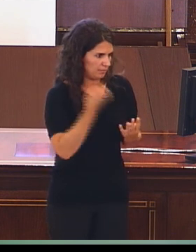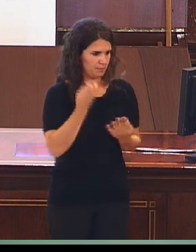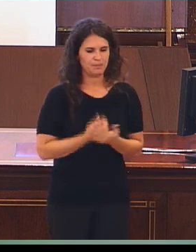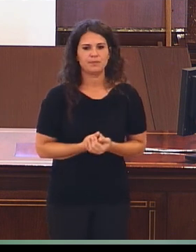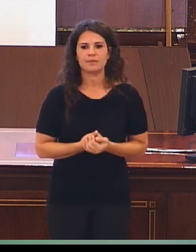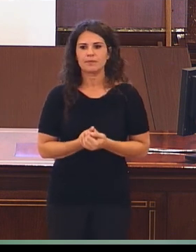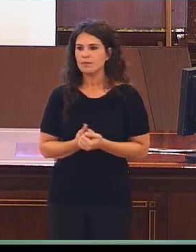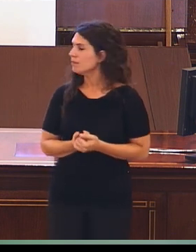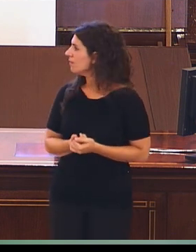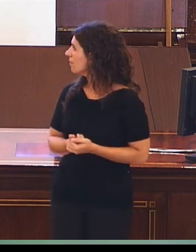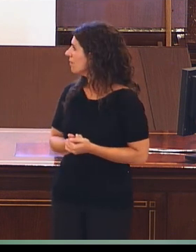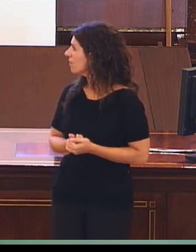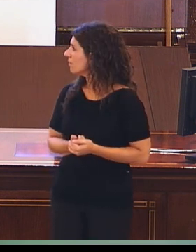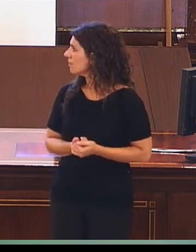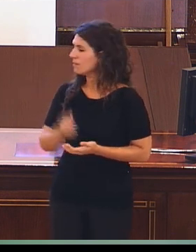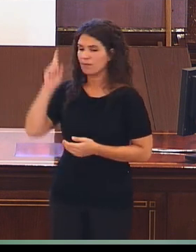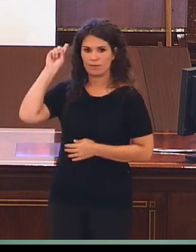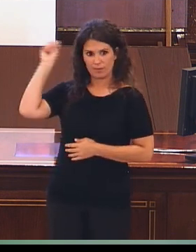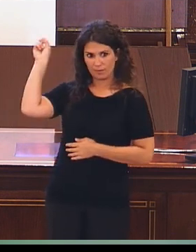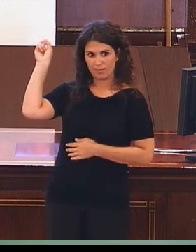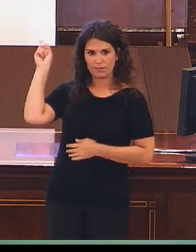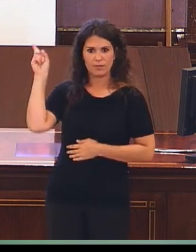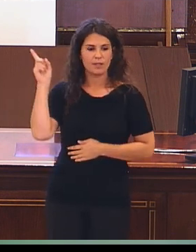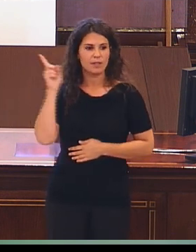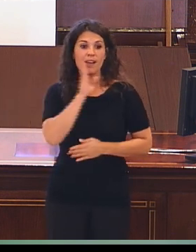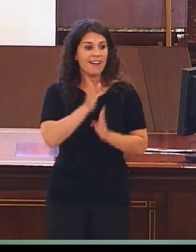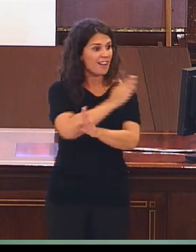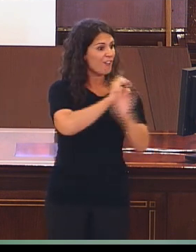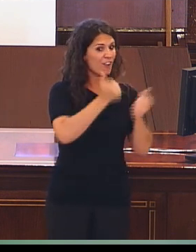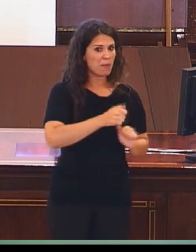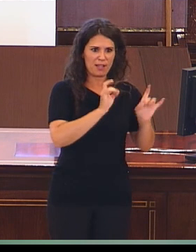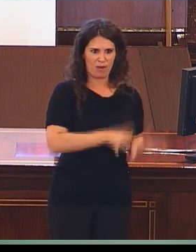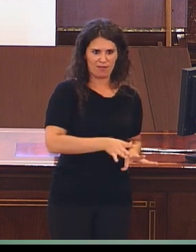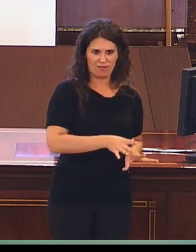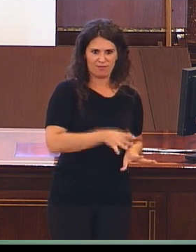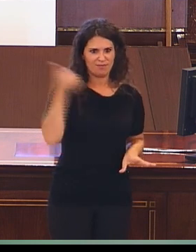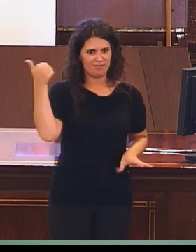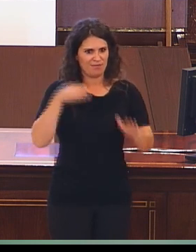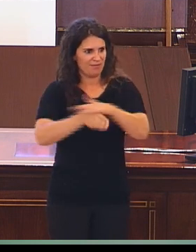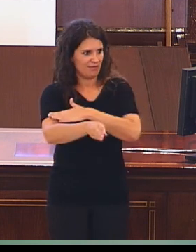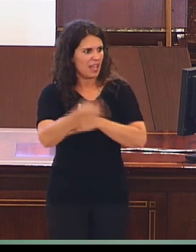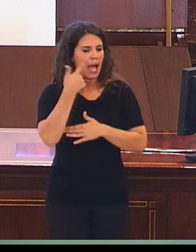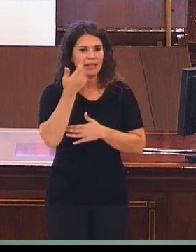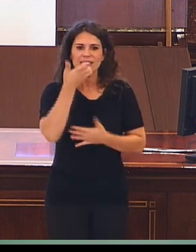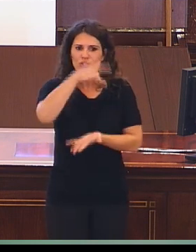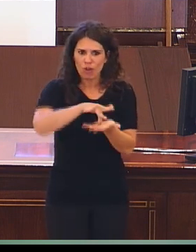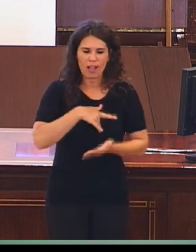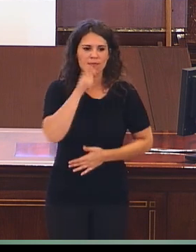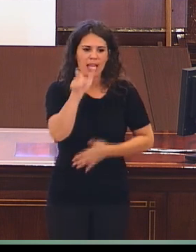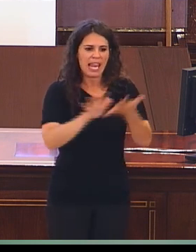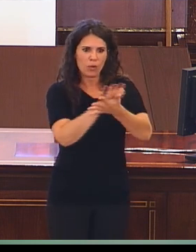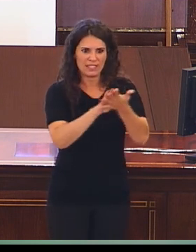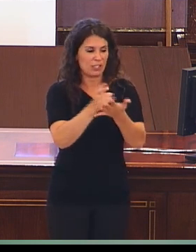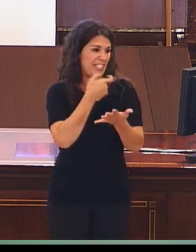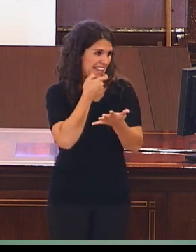En este caso, volví a aplicar la misma regla. Es decir, busqué aquellas publicaciones que tuvieran sign language en el título, que fueran